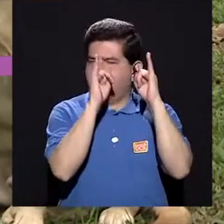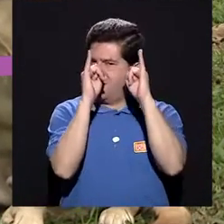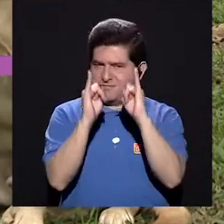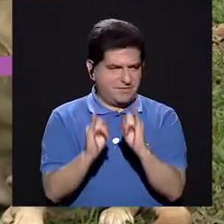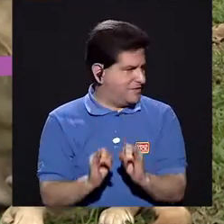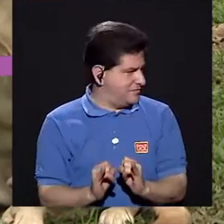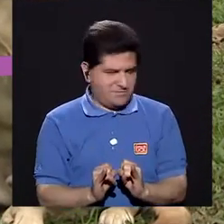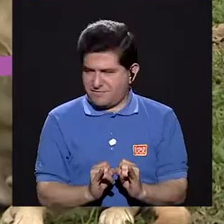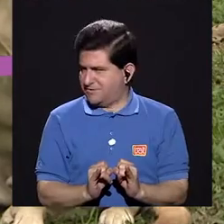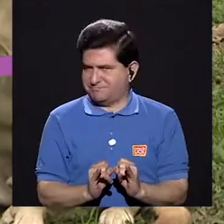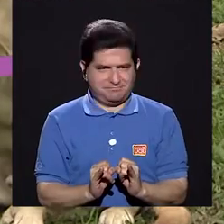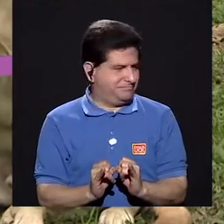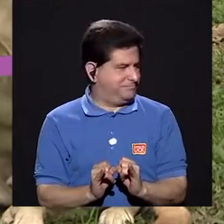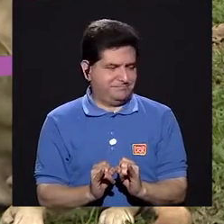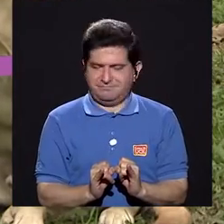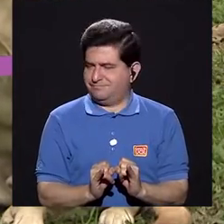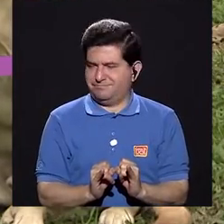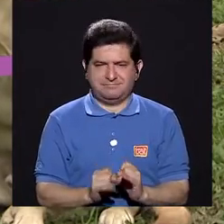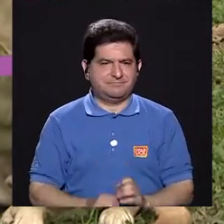individual. Ah, ok.